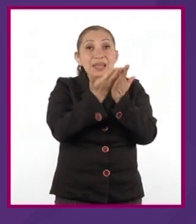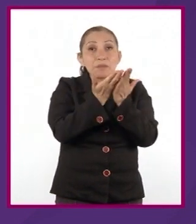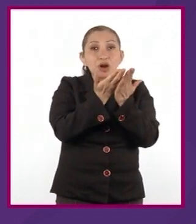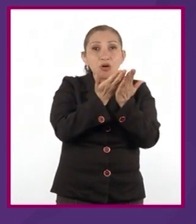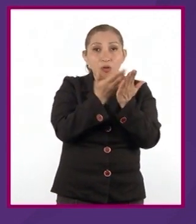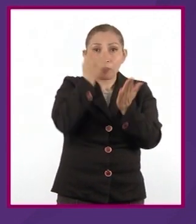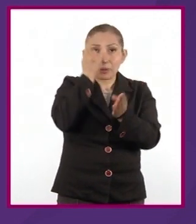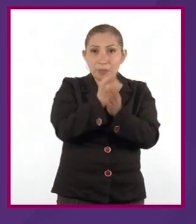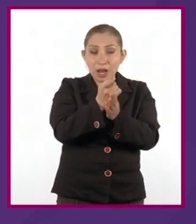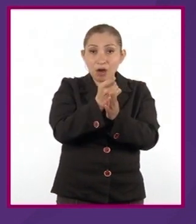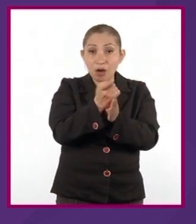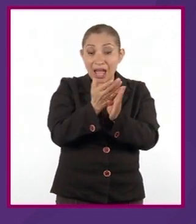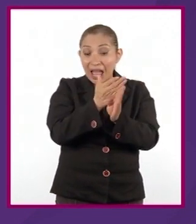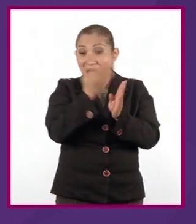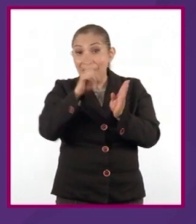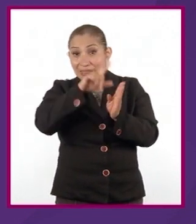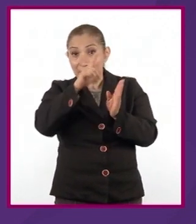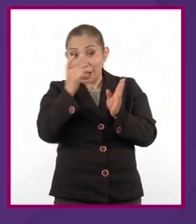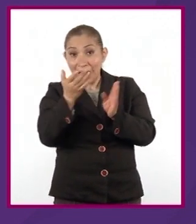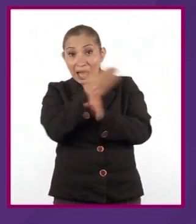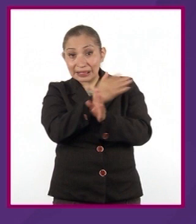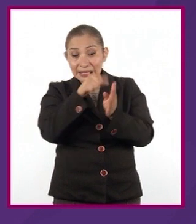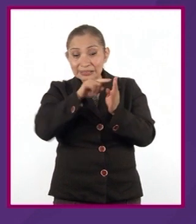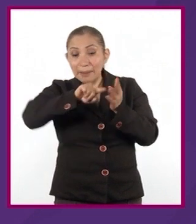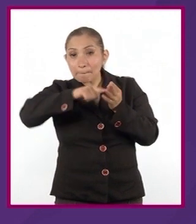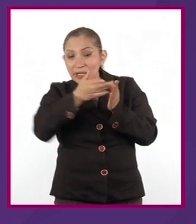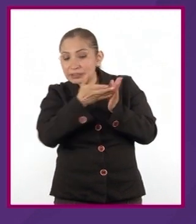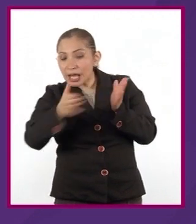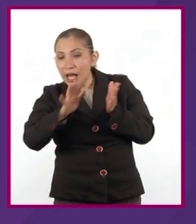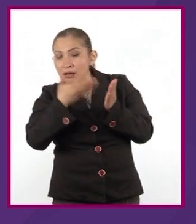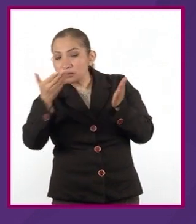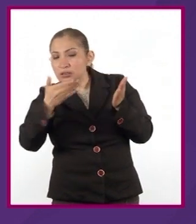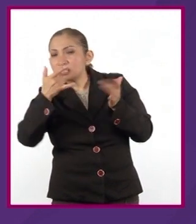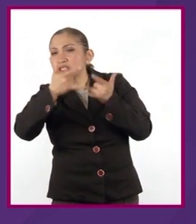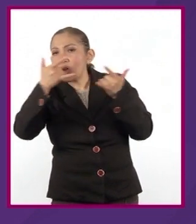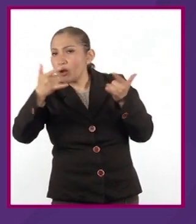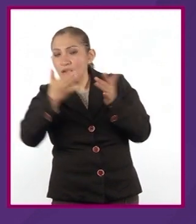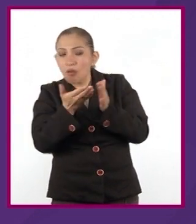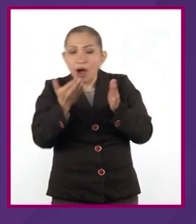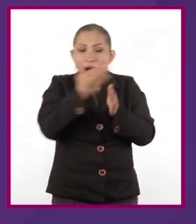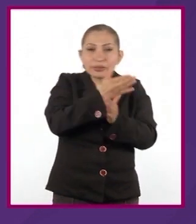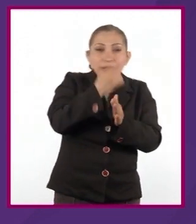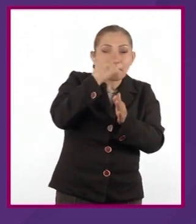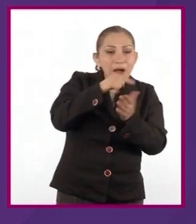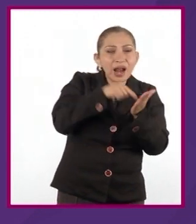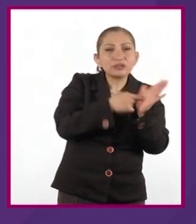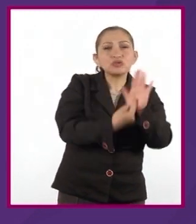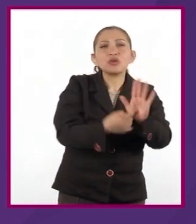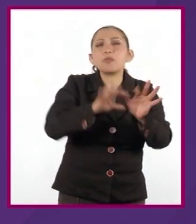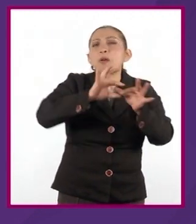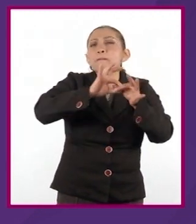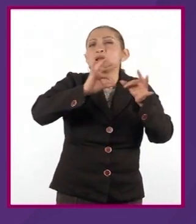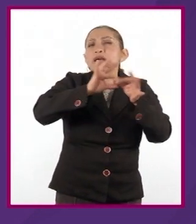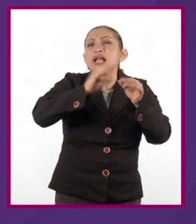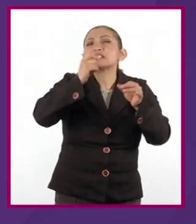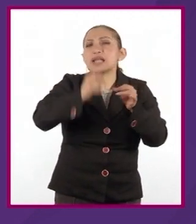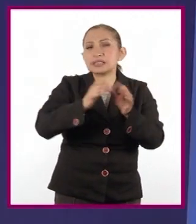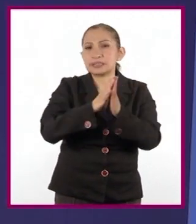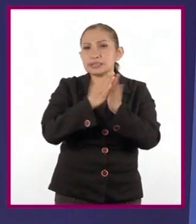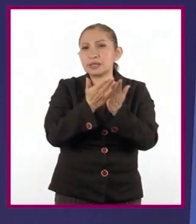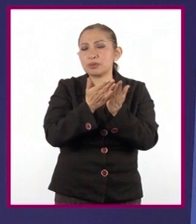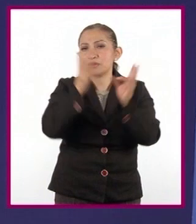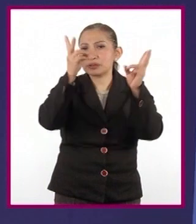antes de la obra del autor, con la finalidad de adentrar al lector a la obra que conforma el libro en cuestión.